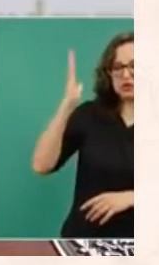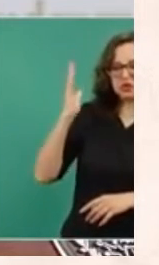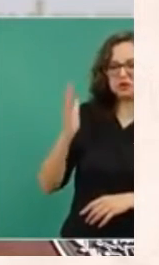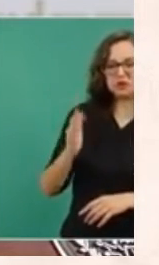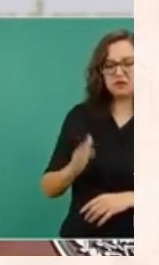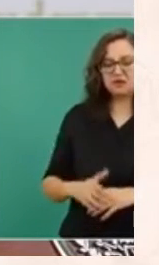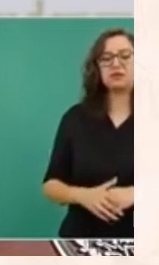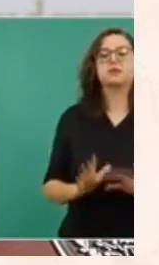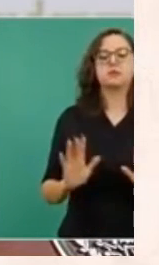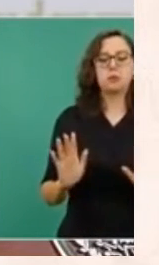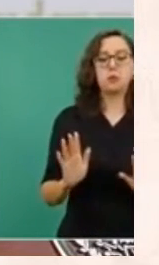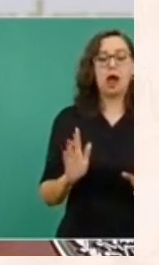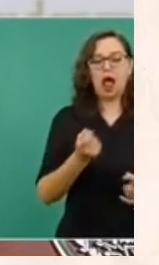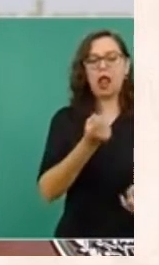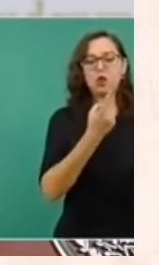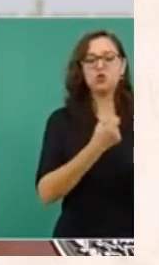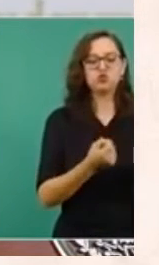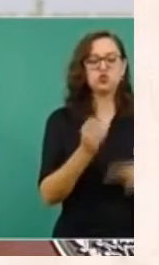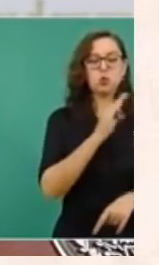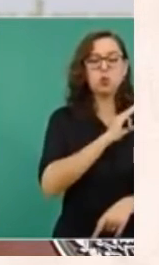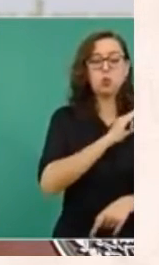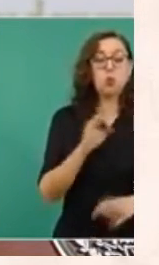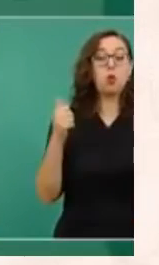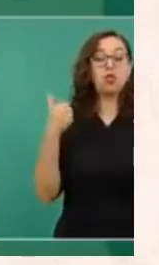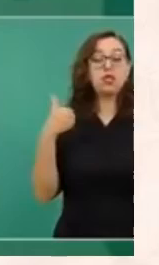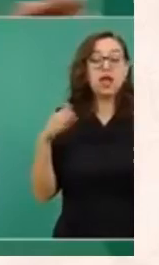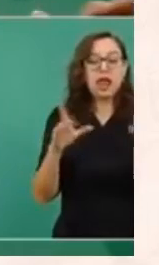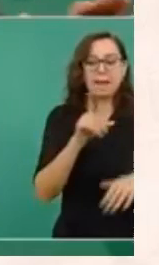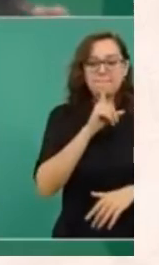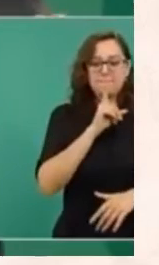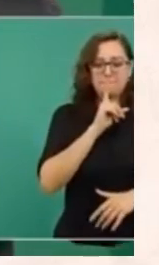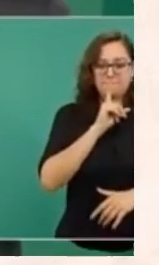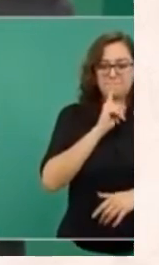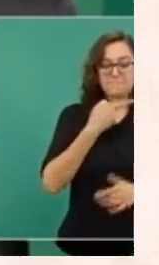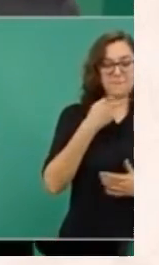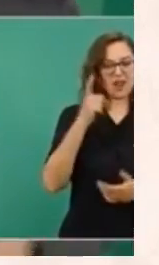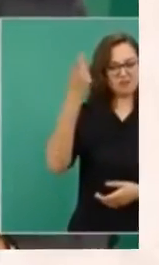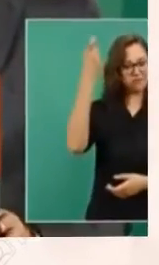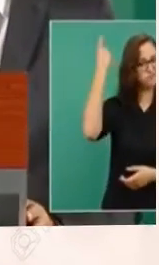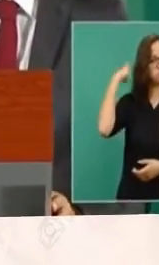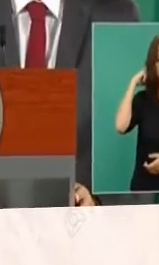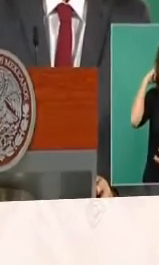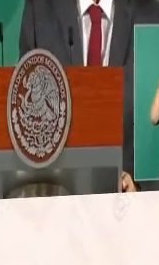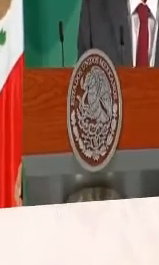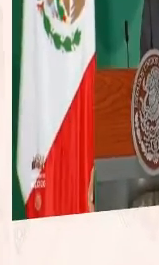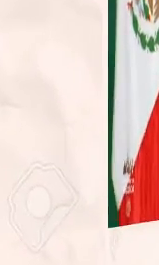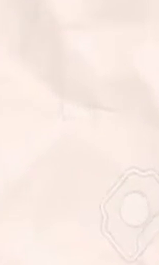que se reserven, pero al interior van a seguir con lo mismo.